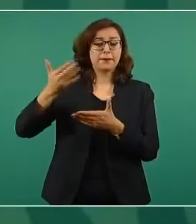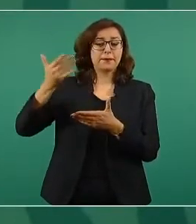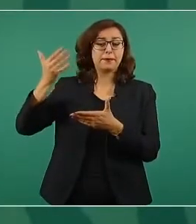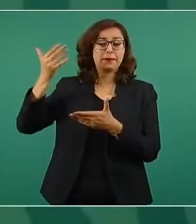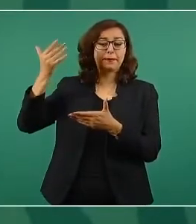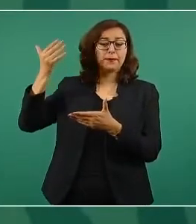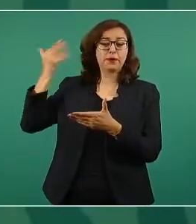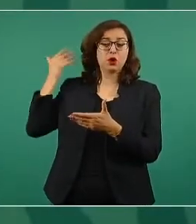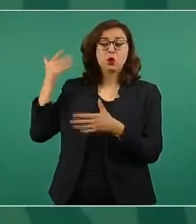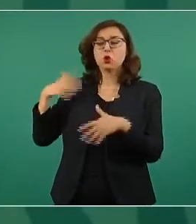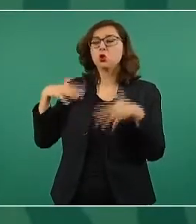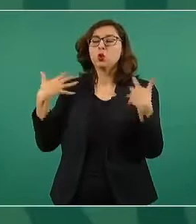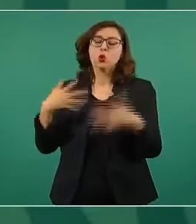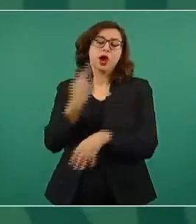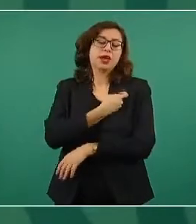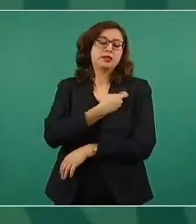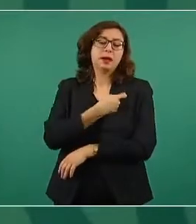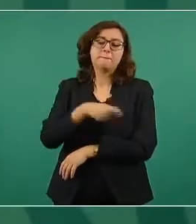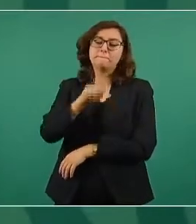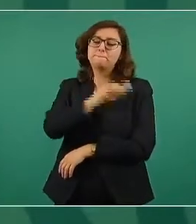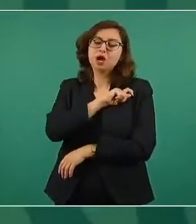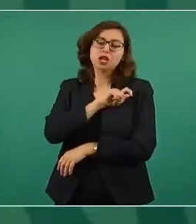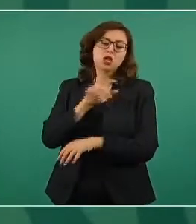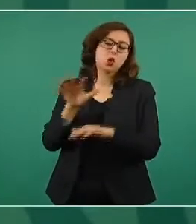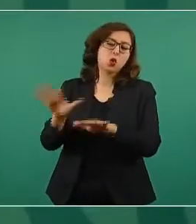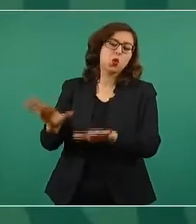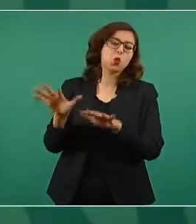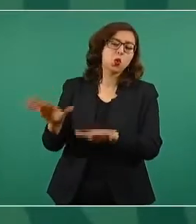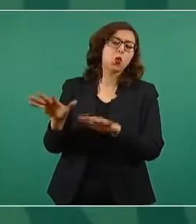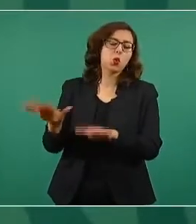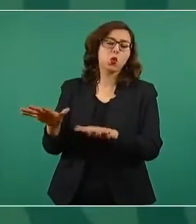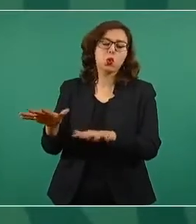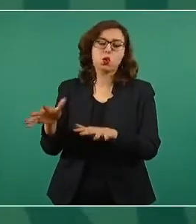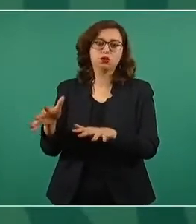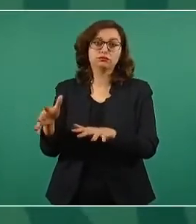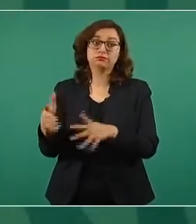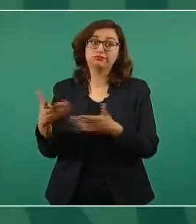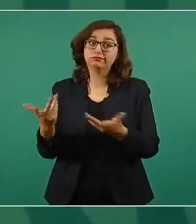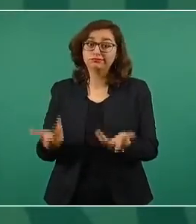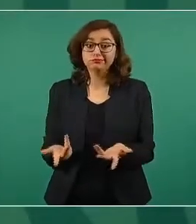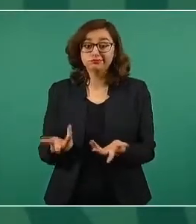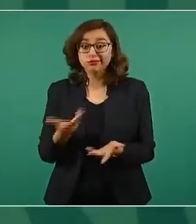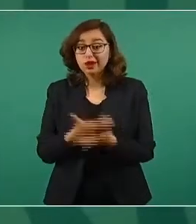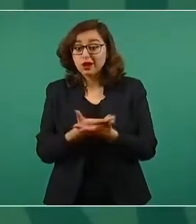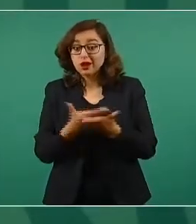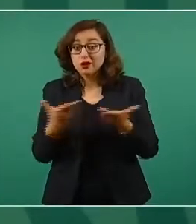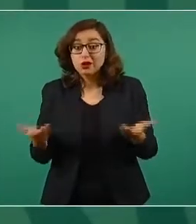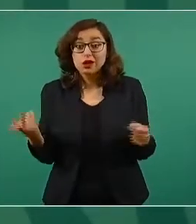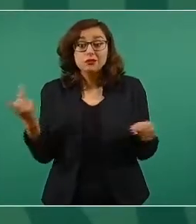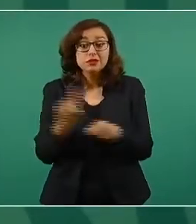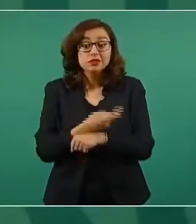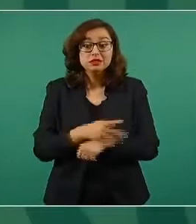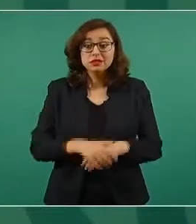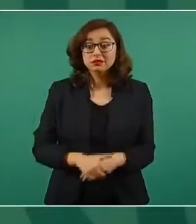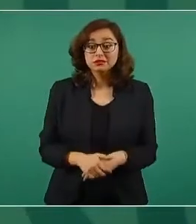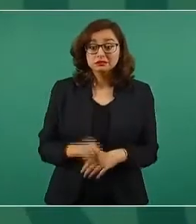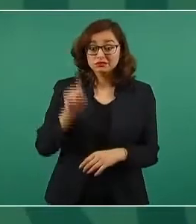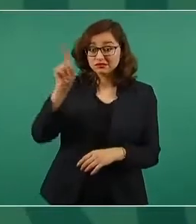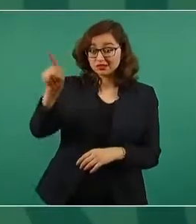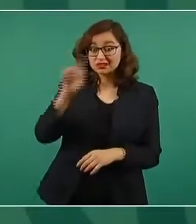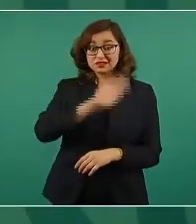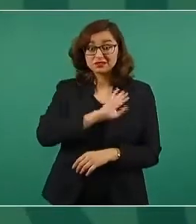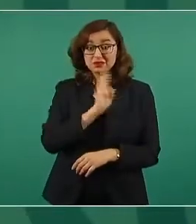las empresas españolas? Ahora España, con todo respeto, tiene un problema porque aumentaron